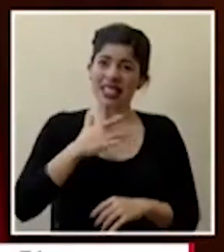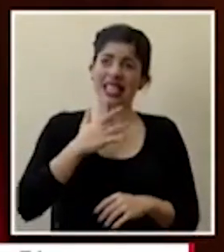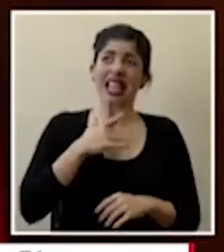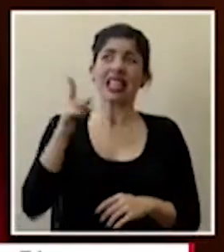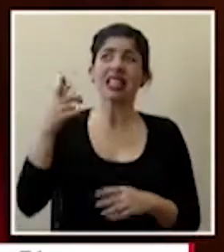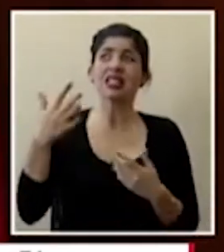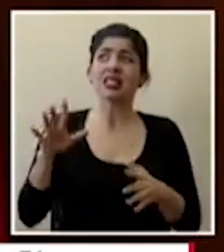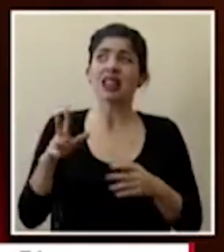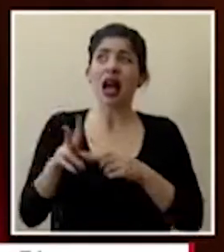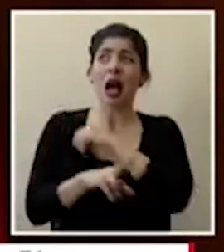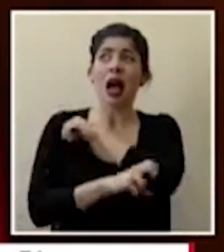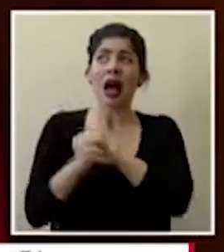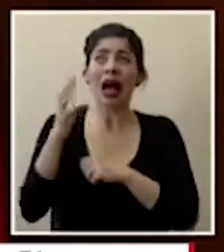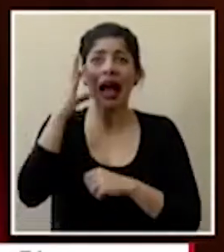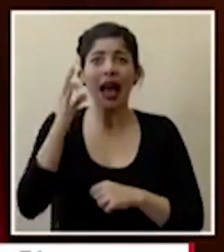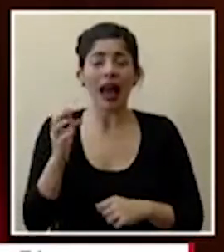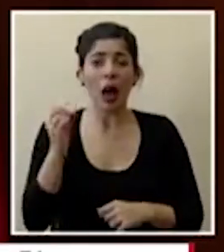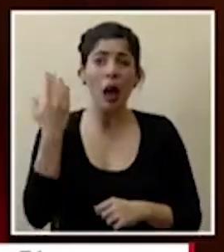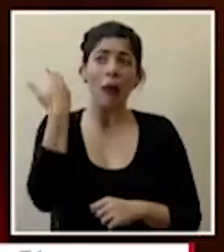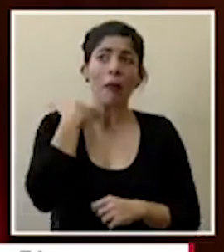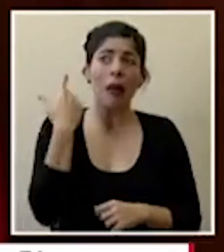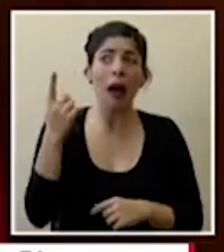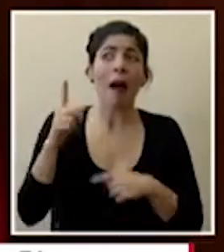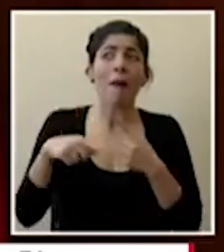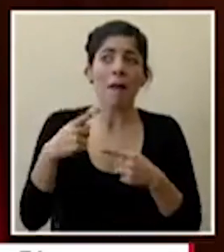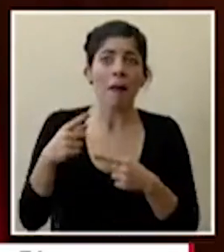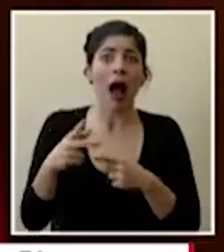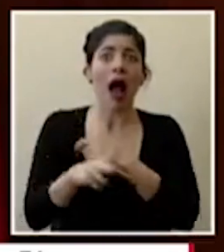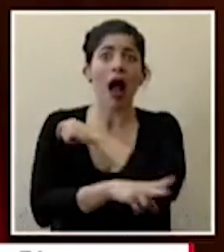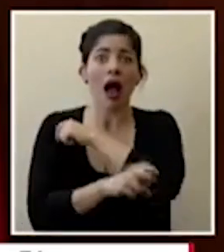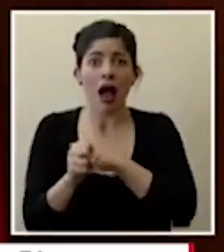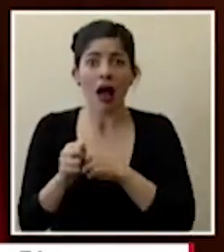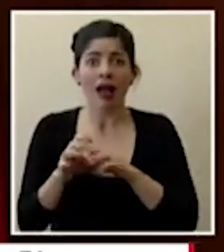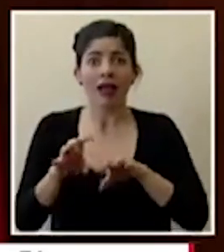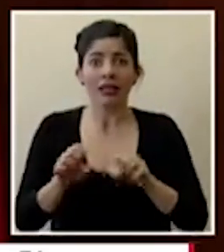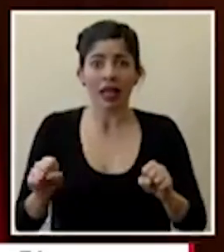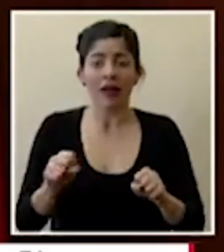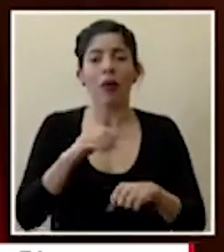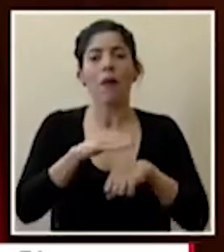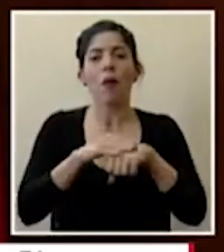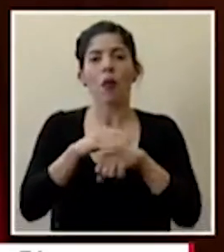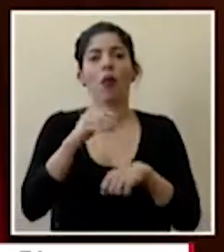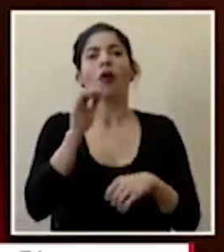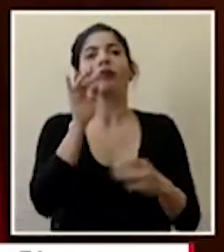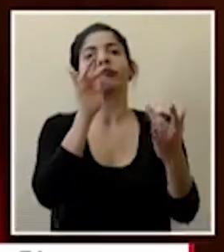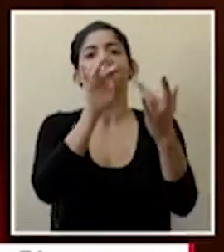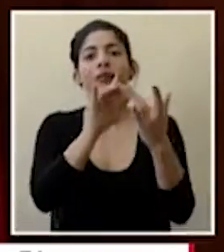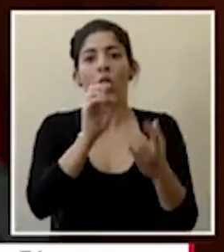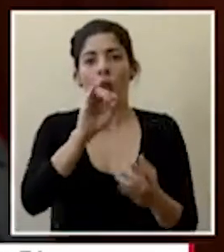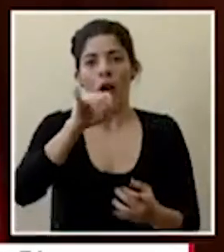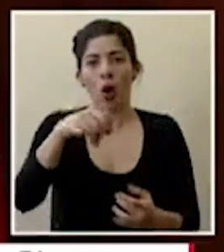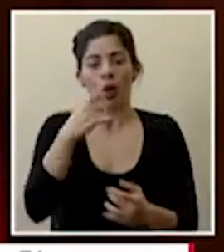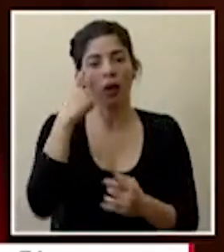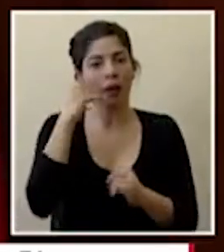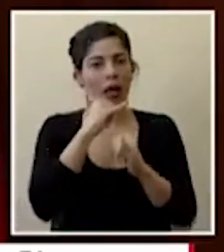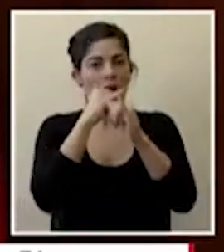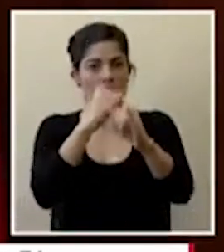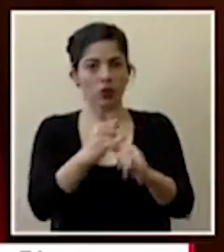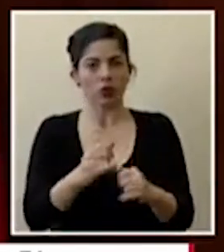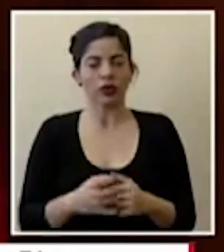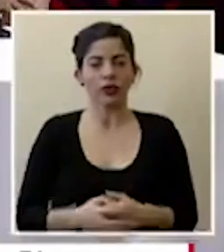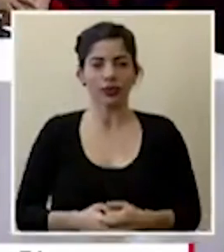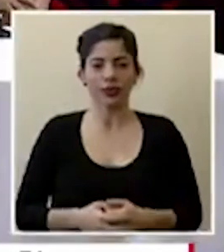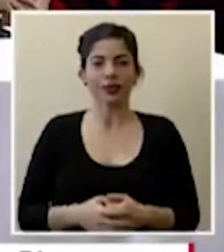estafados o de que están tratando de estafarlos por favor se comuniquen con el oij para que puedan hacer la respectiva denuncia